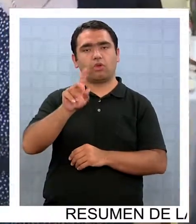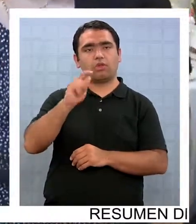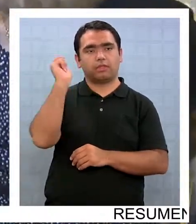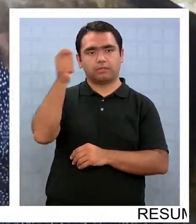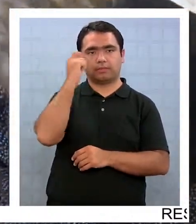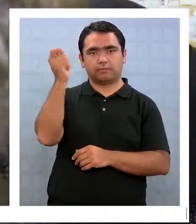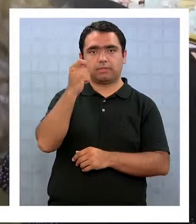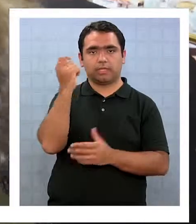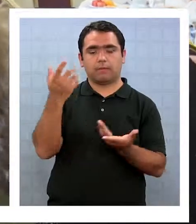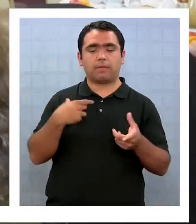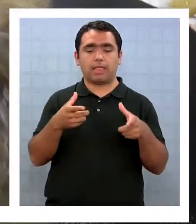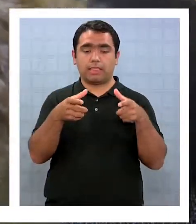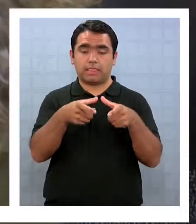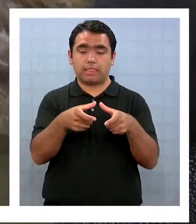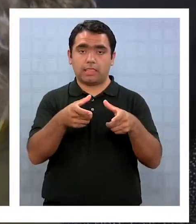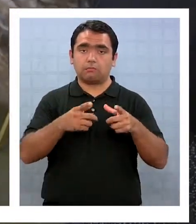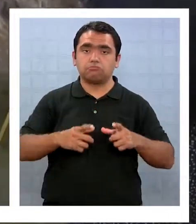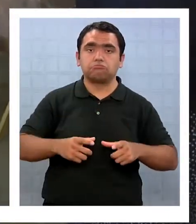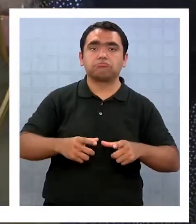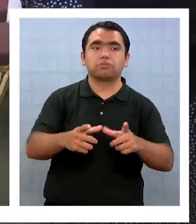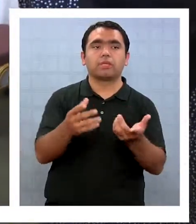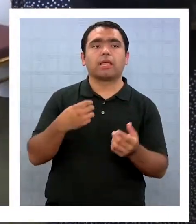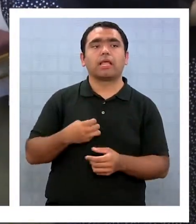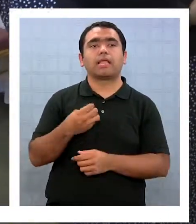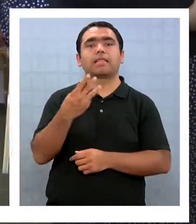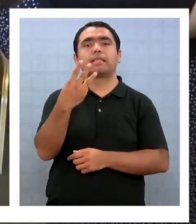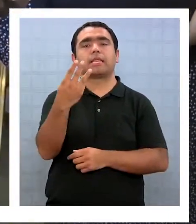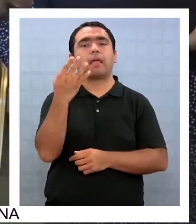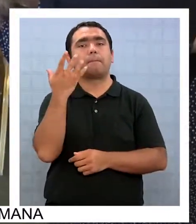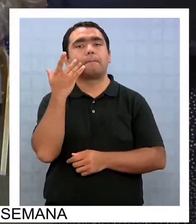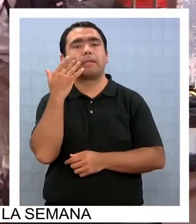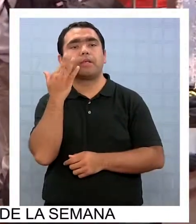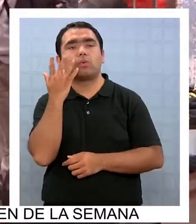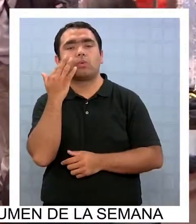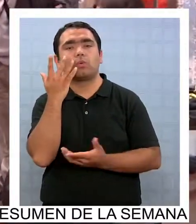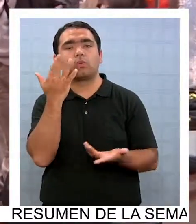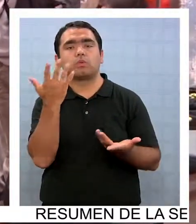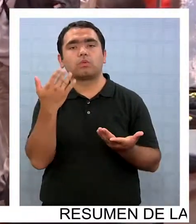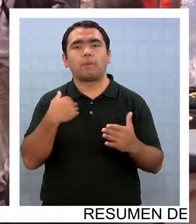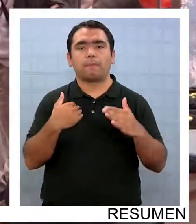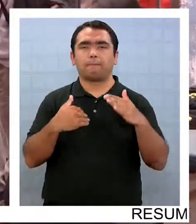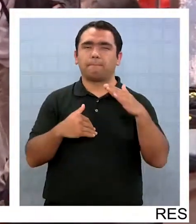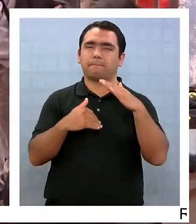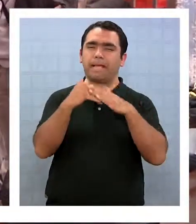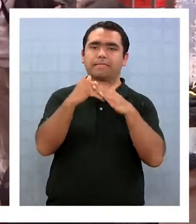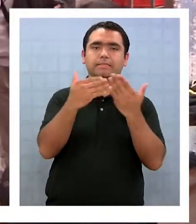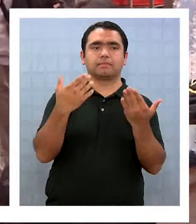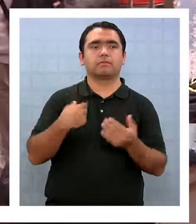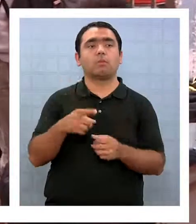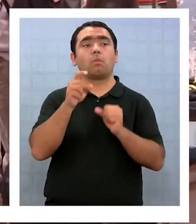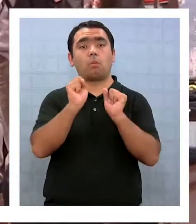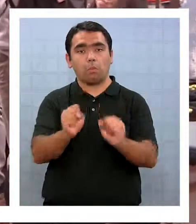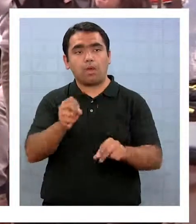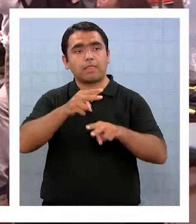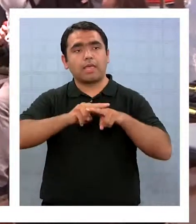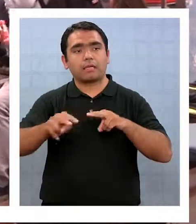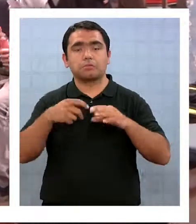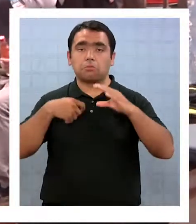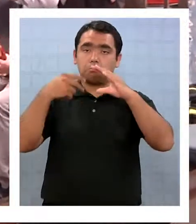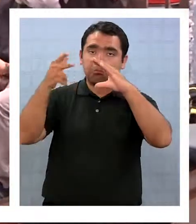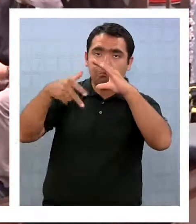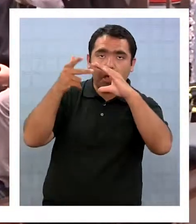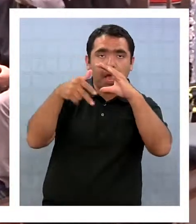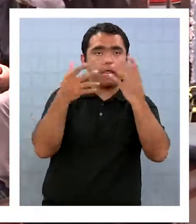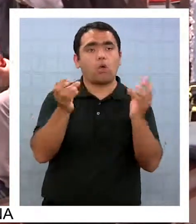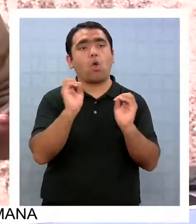formato DVD los videos de tres minutos máximo de duración, los cuales podrán realizarse con cámaras amateur,